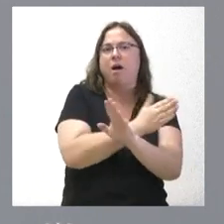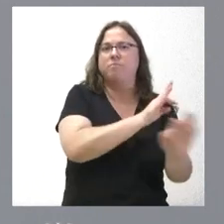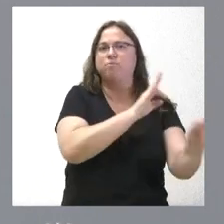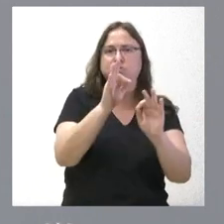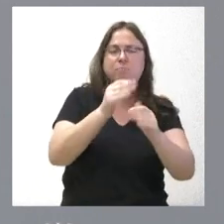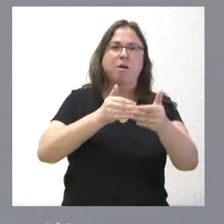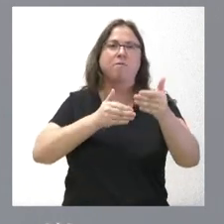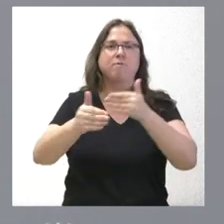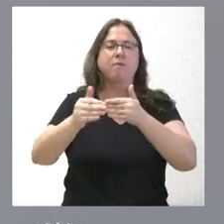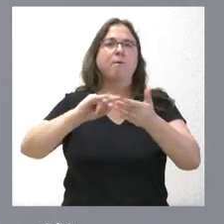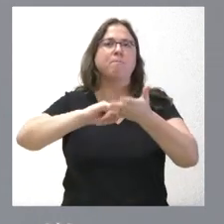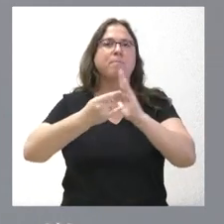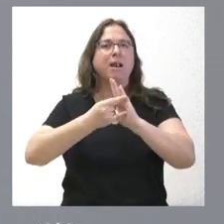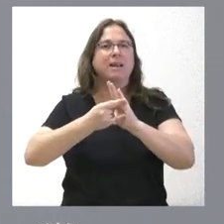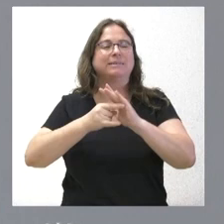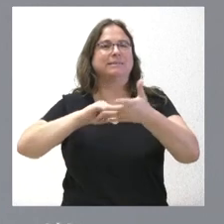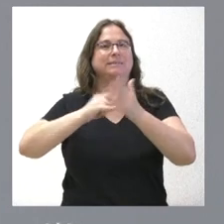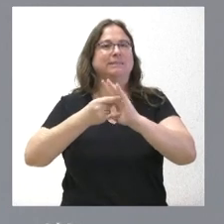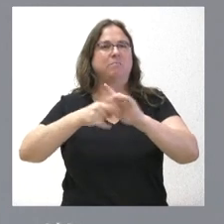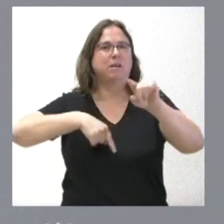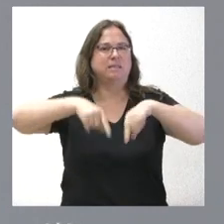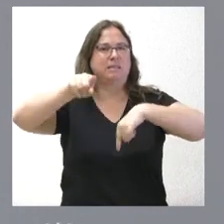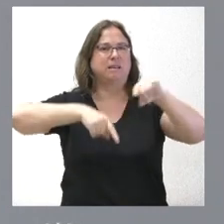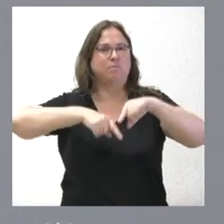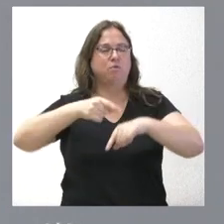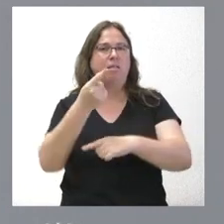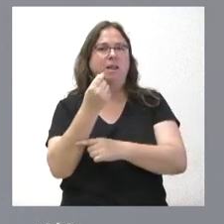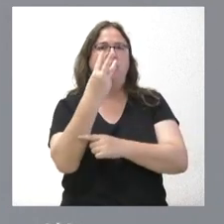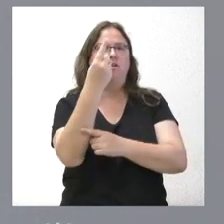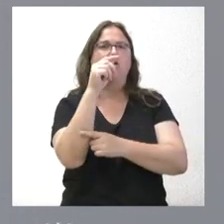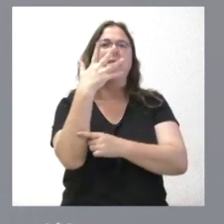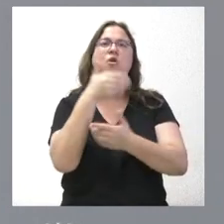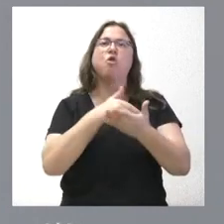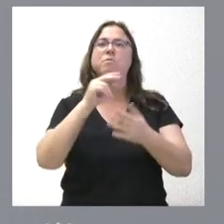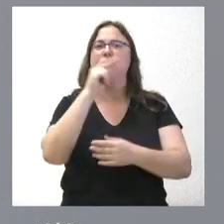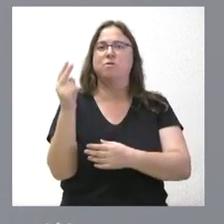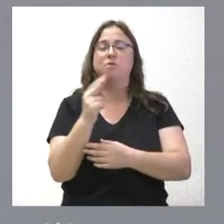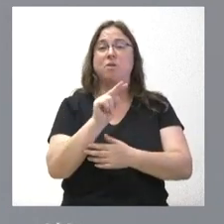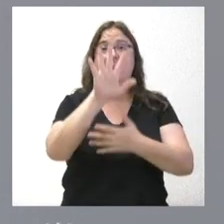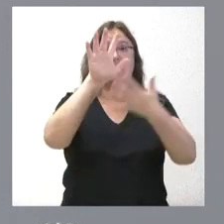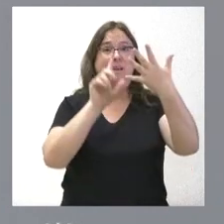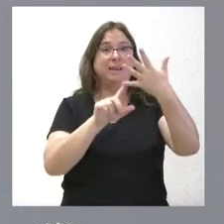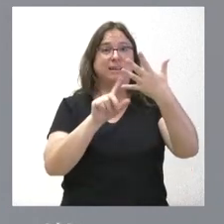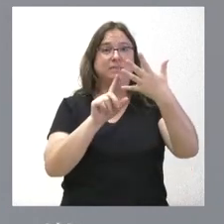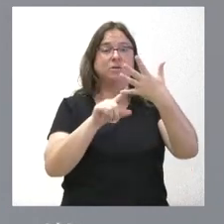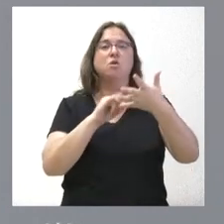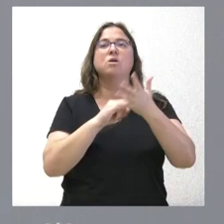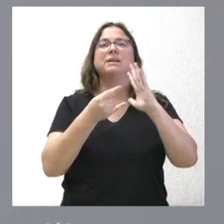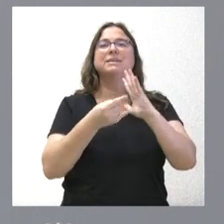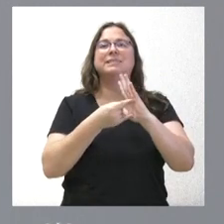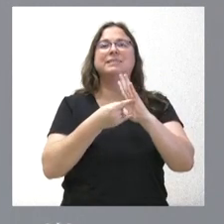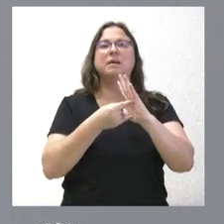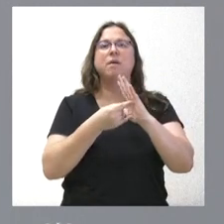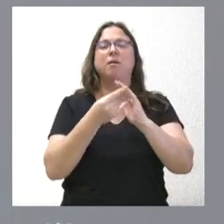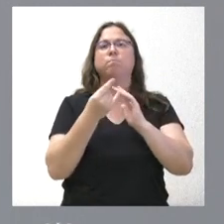sistema de transportes con una inversión de 3,5 millones de euros. Un quinto eje es el sistema de monética,